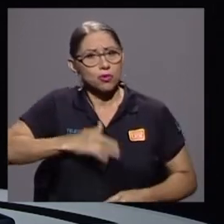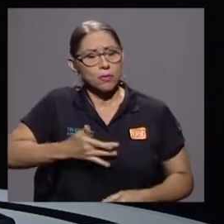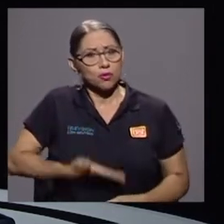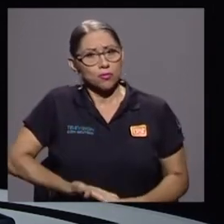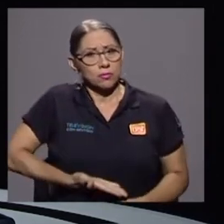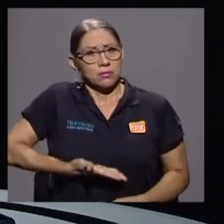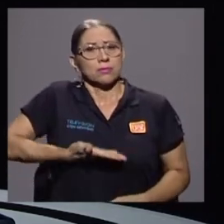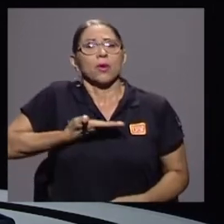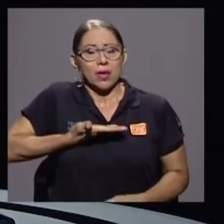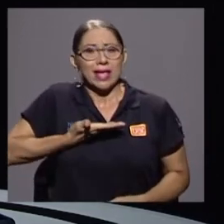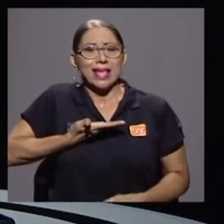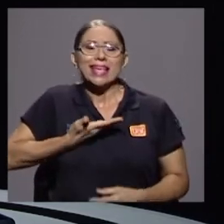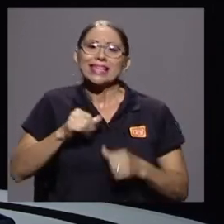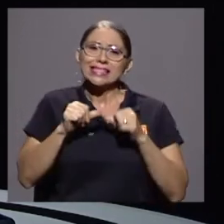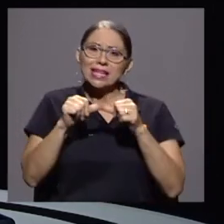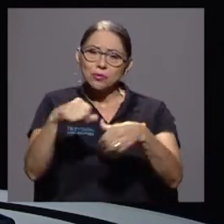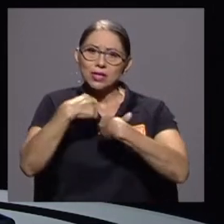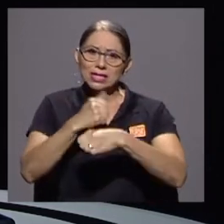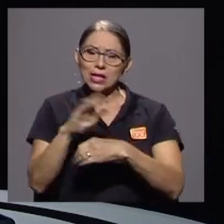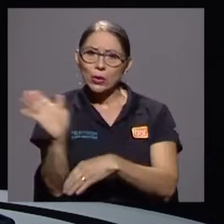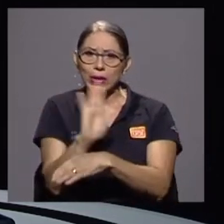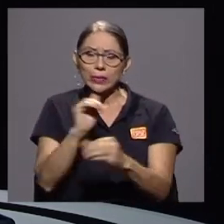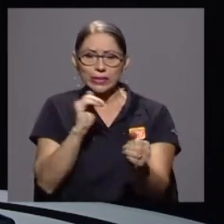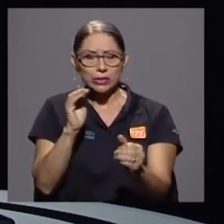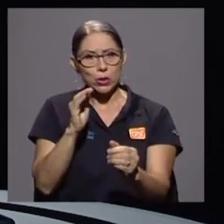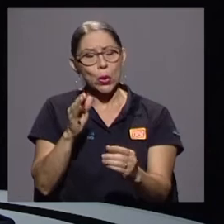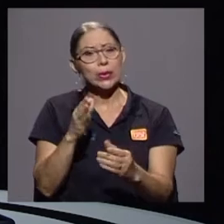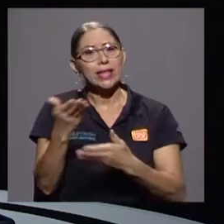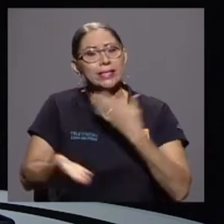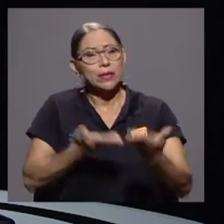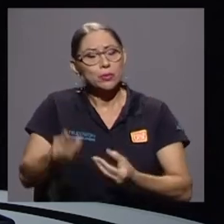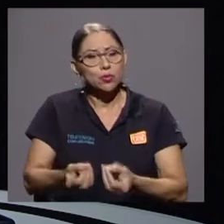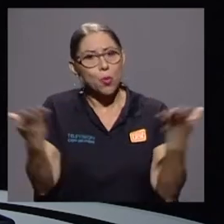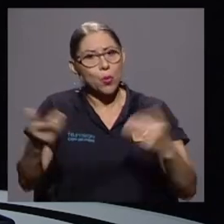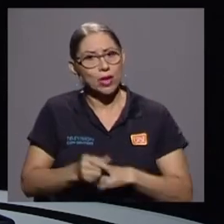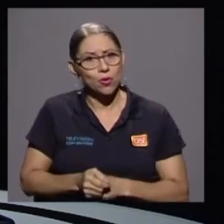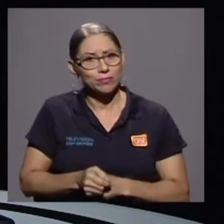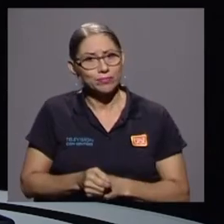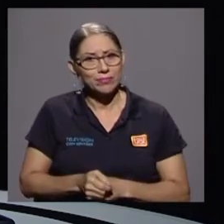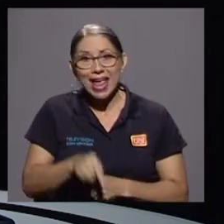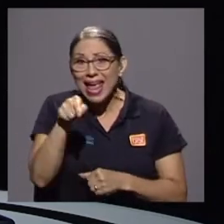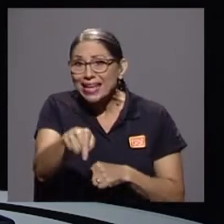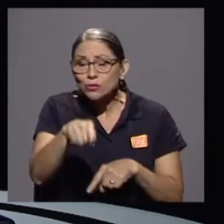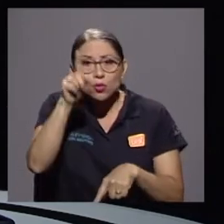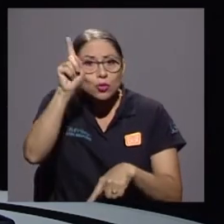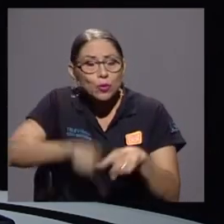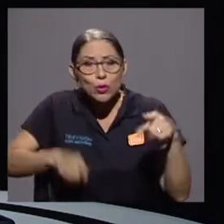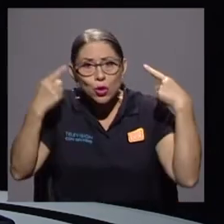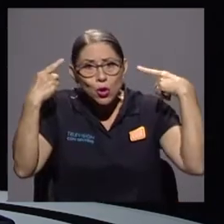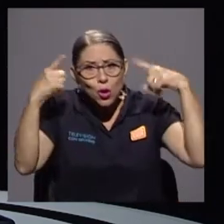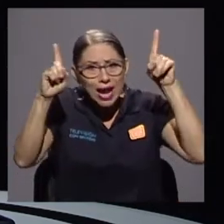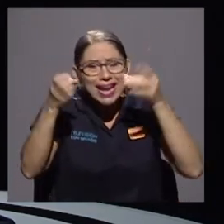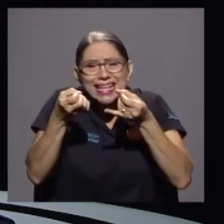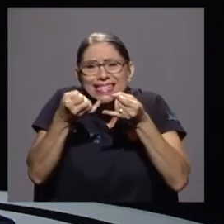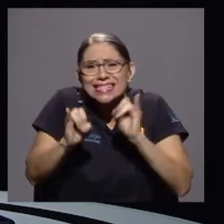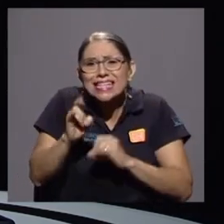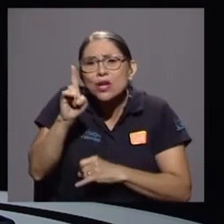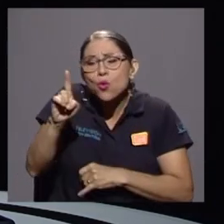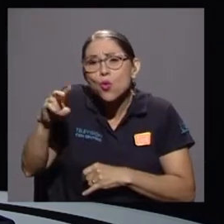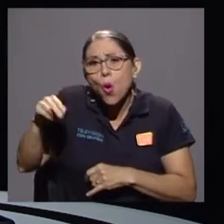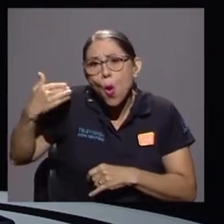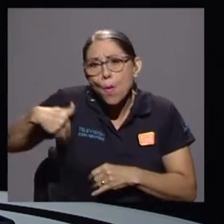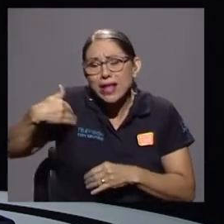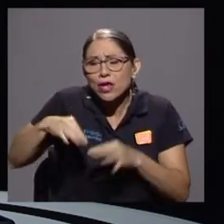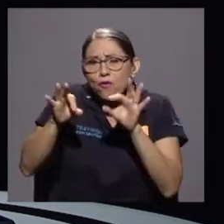hace seguir haciendo televisión de servicio público. Esto no ha sido posible sin un compañero que ha sido fundamental en esa